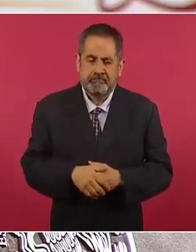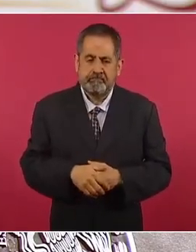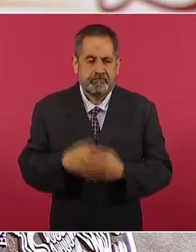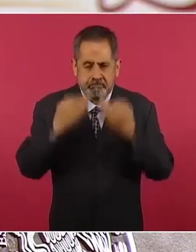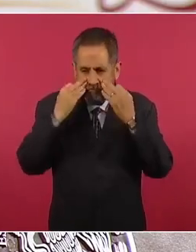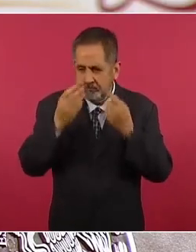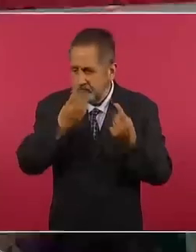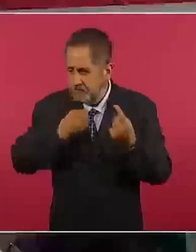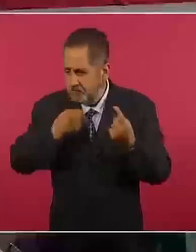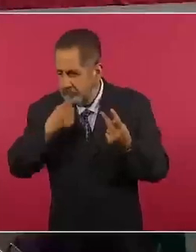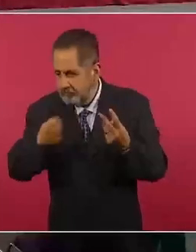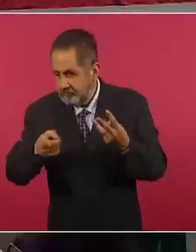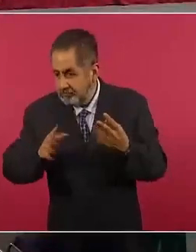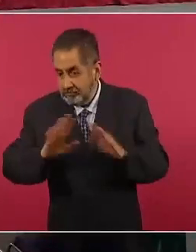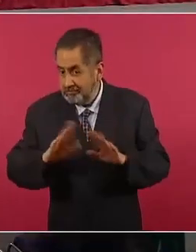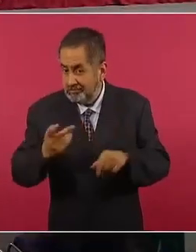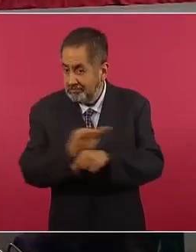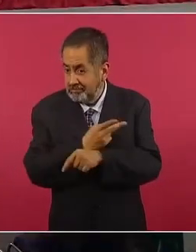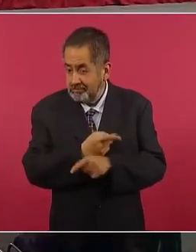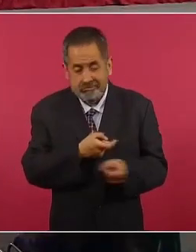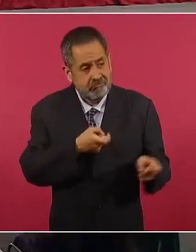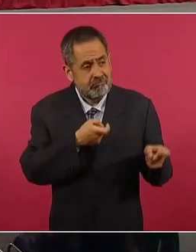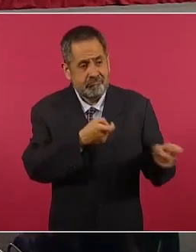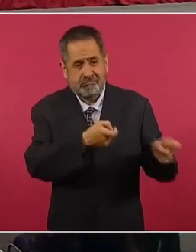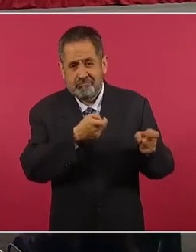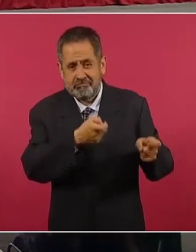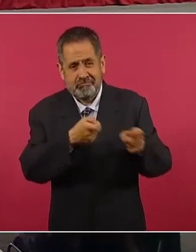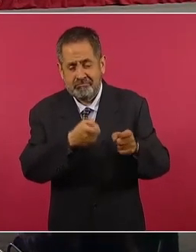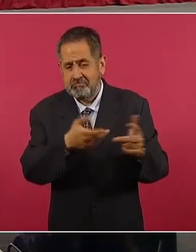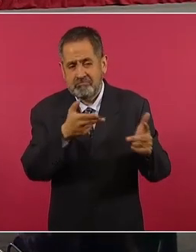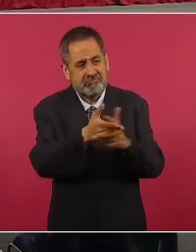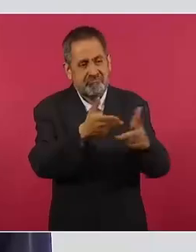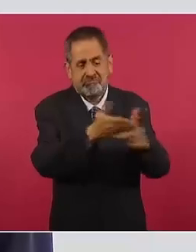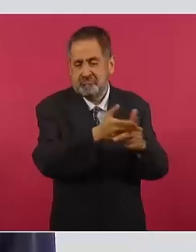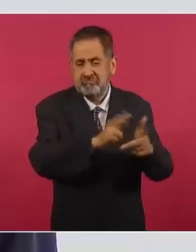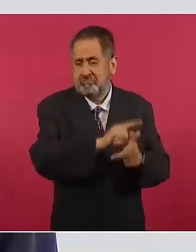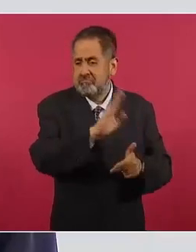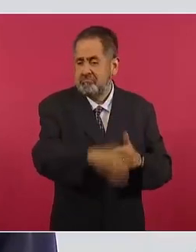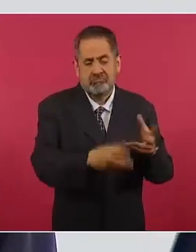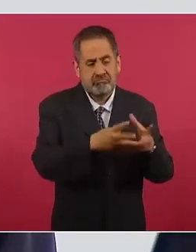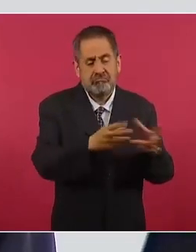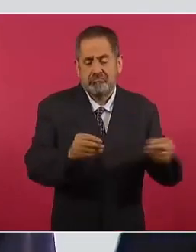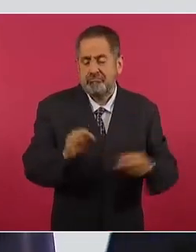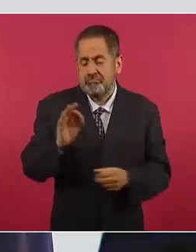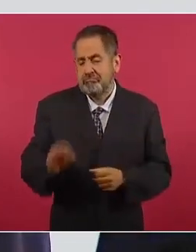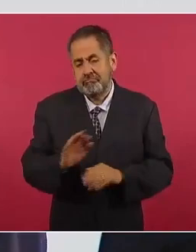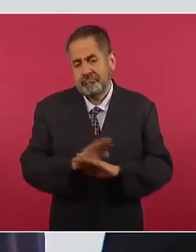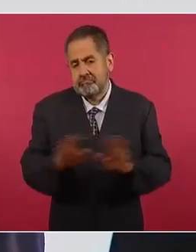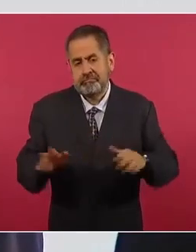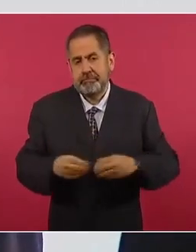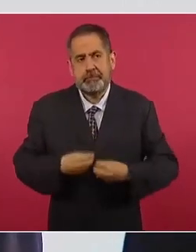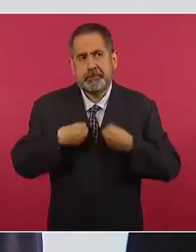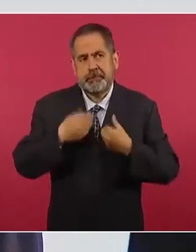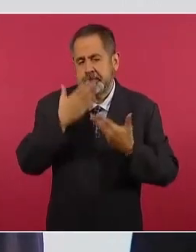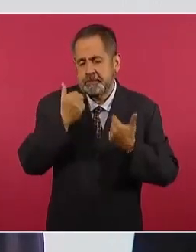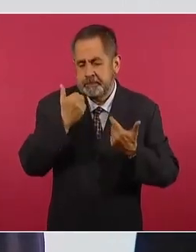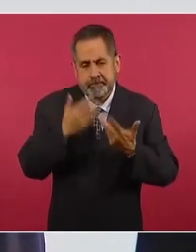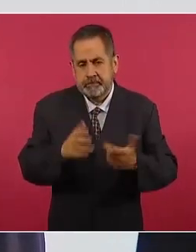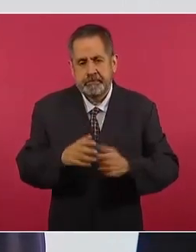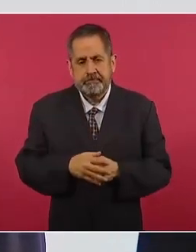y evidencias dan cuenta de que fueron alteramente ultimados y desaparecidos y que es necesario